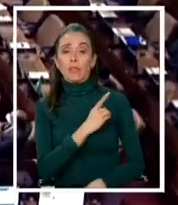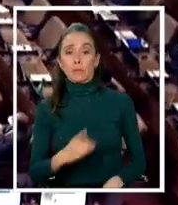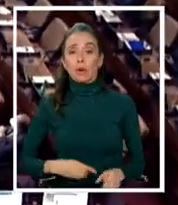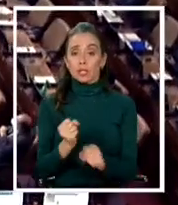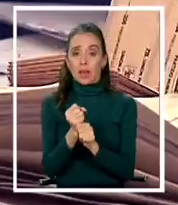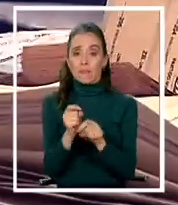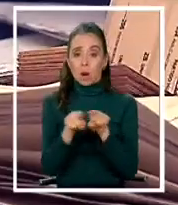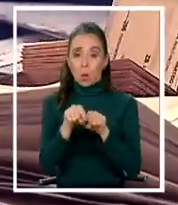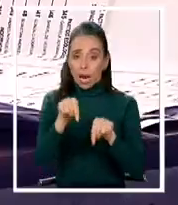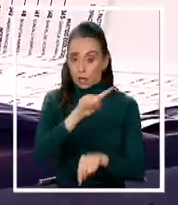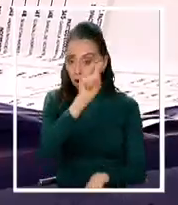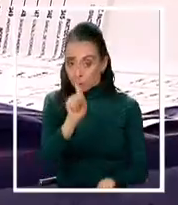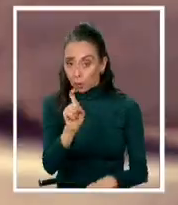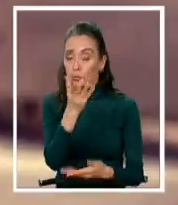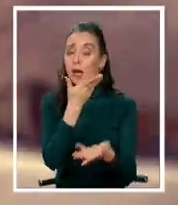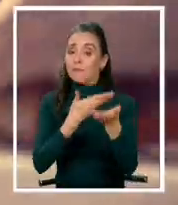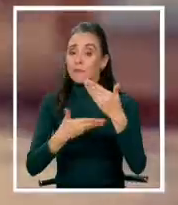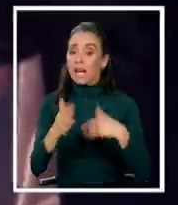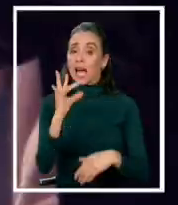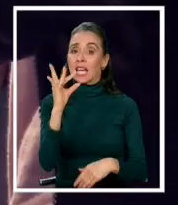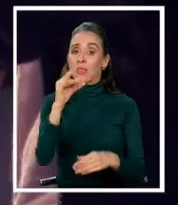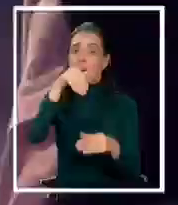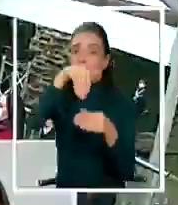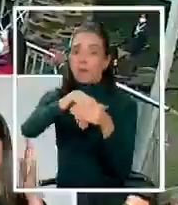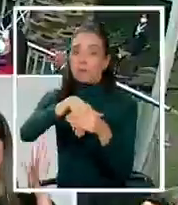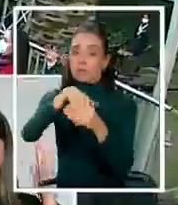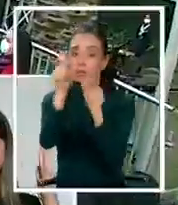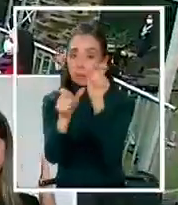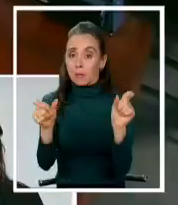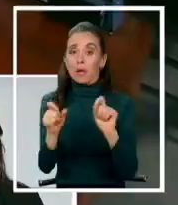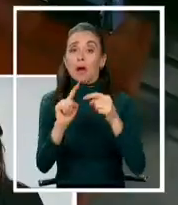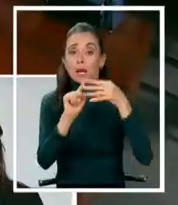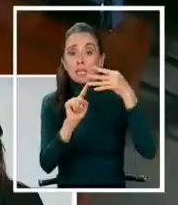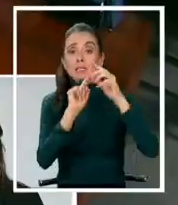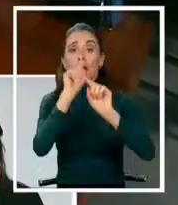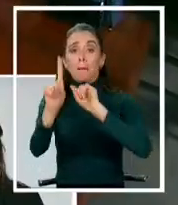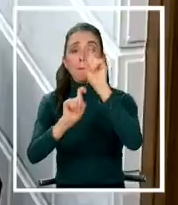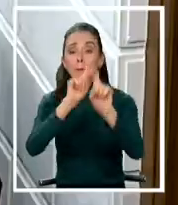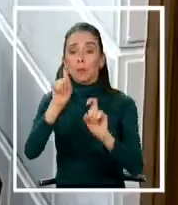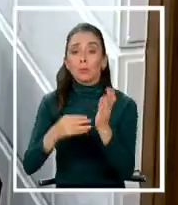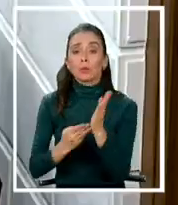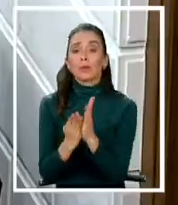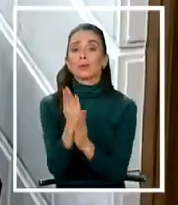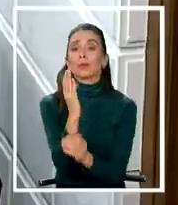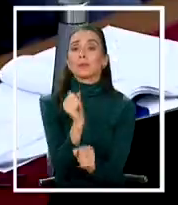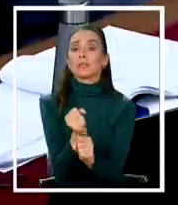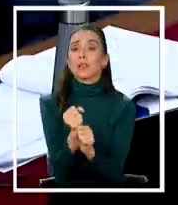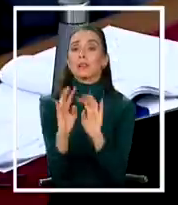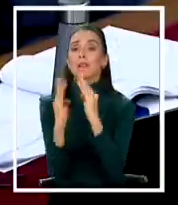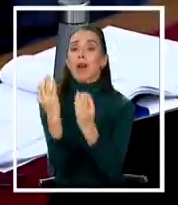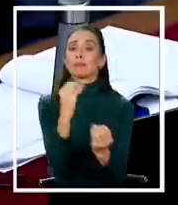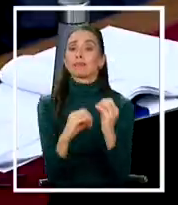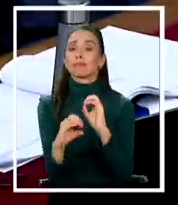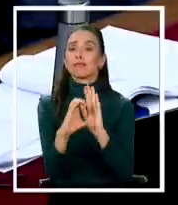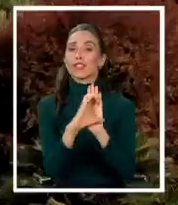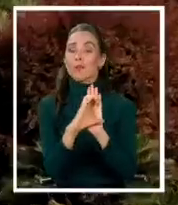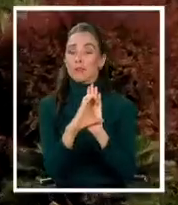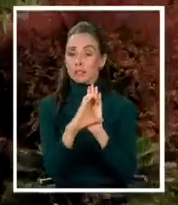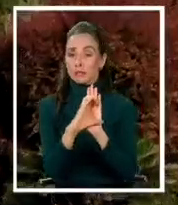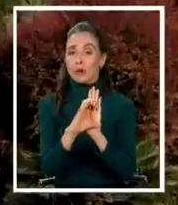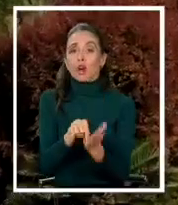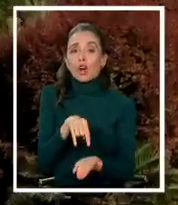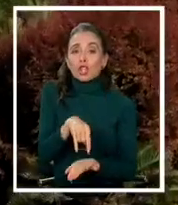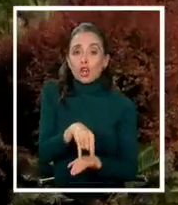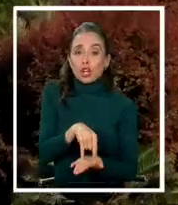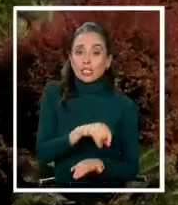trabajarán igual que hoy? ¿Se va a cambiar la edad de votación? Fueron preguntas que invadieron el inicio del trabajo de la convención constitucional, el